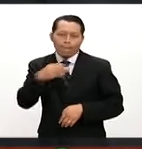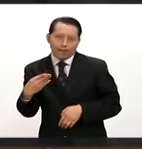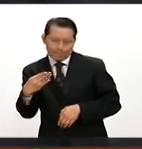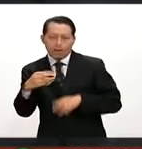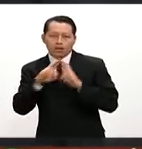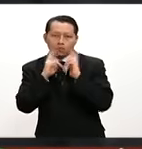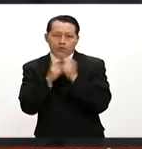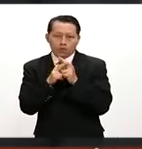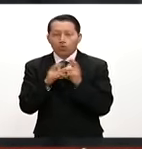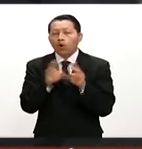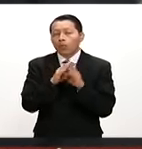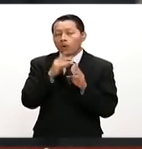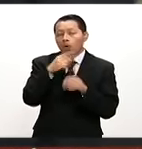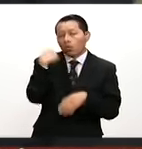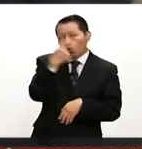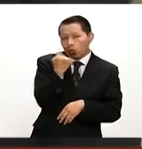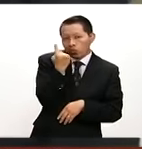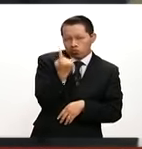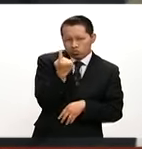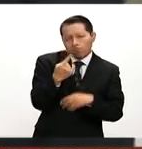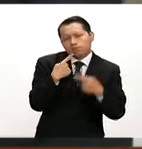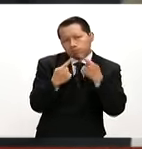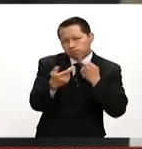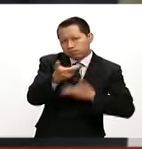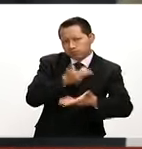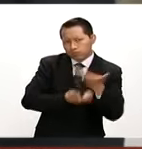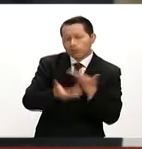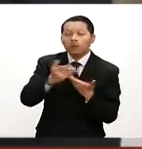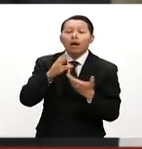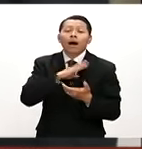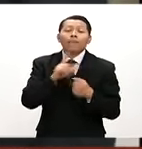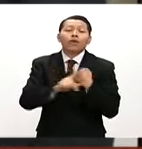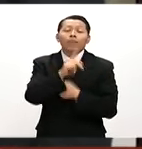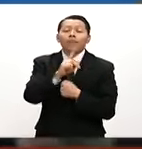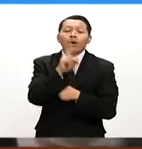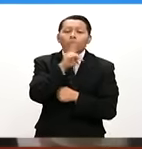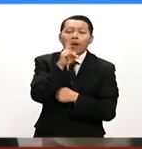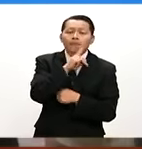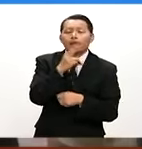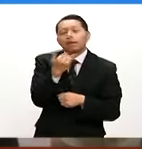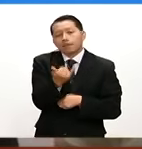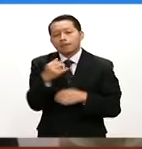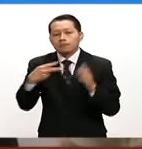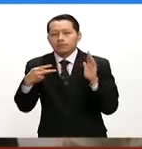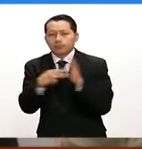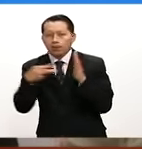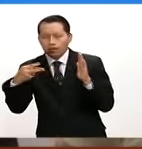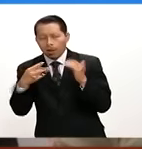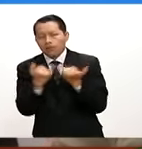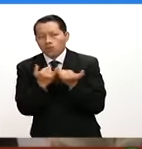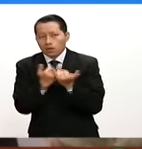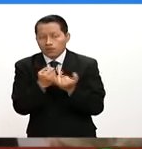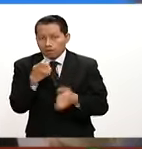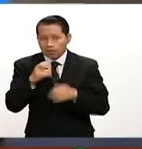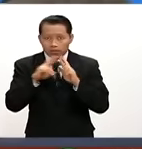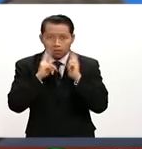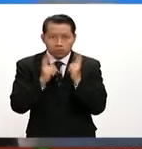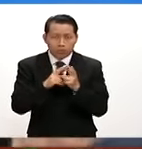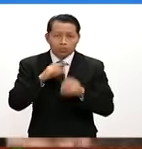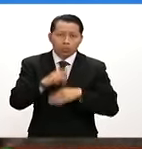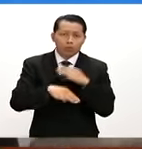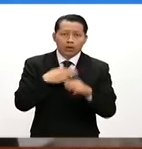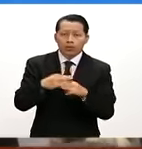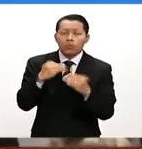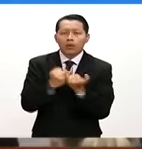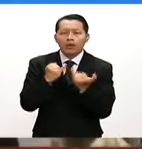Este encuentro duró cerca de una hora. Ahora abordaron la crisis de Ucrania y de Siria. Ese tipo de reuniones mundiales